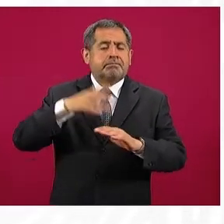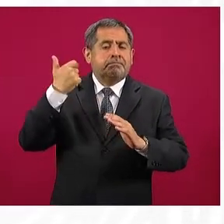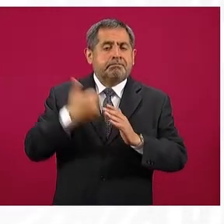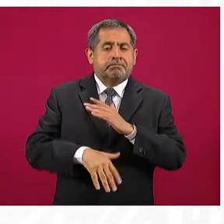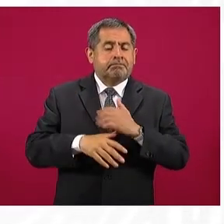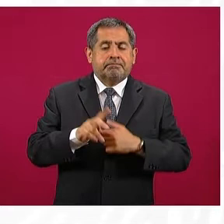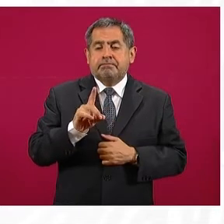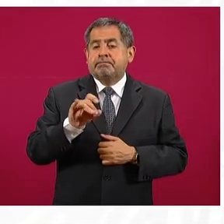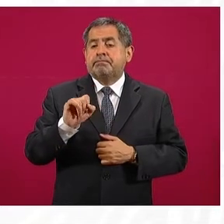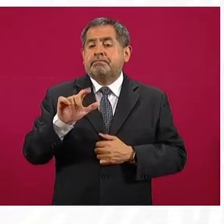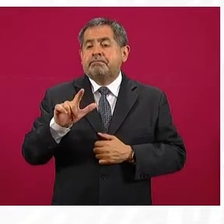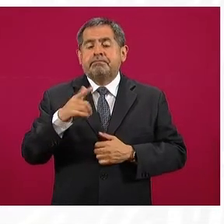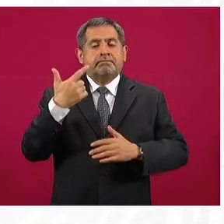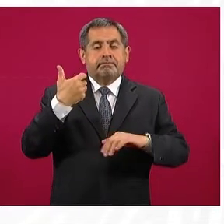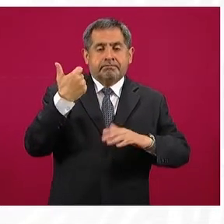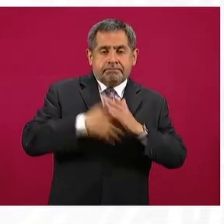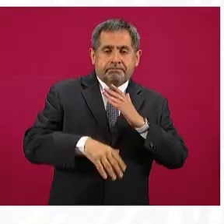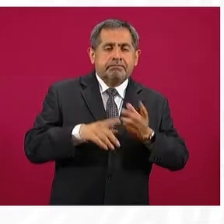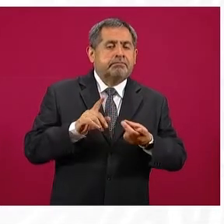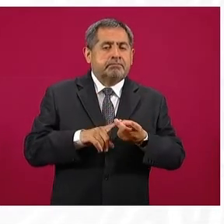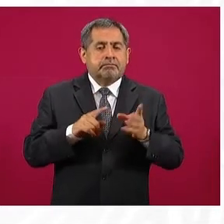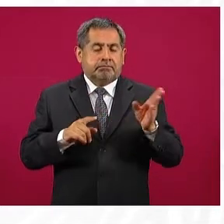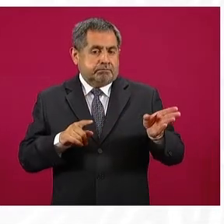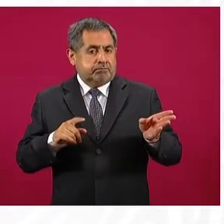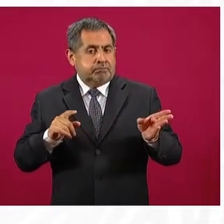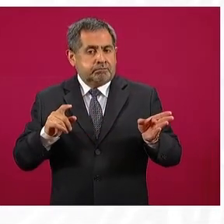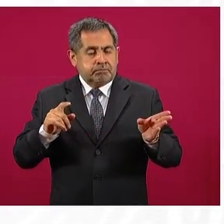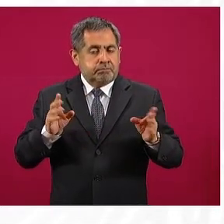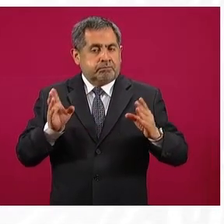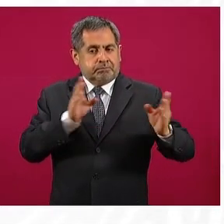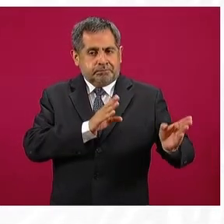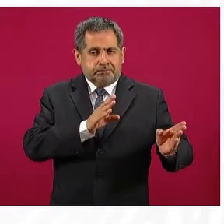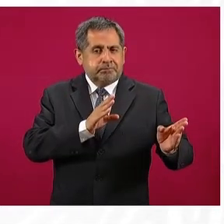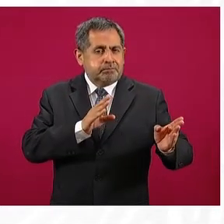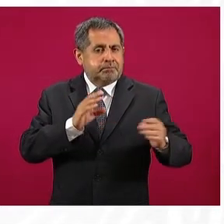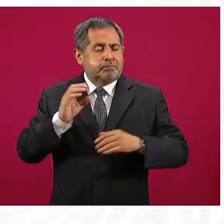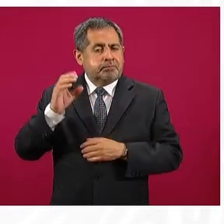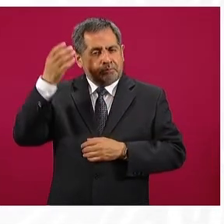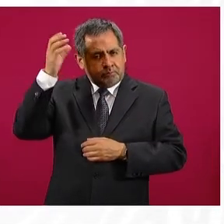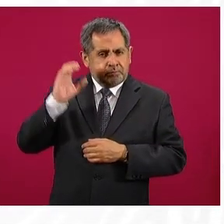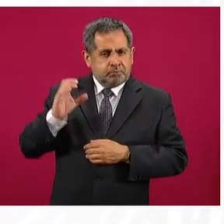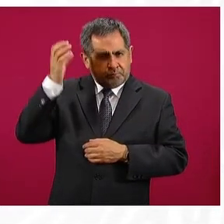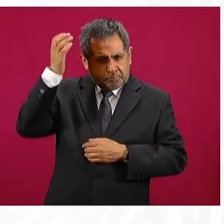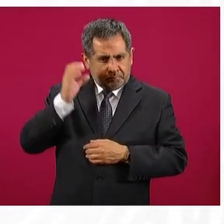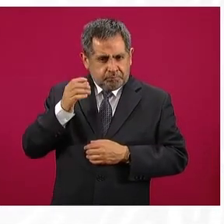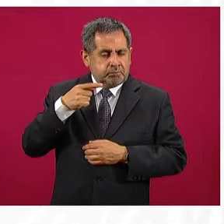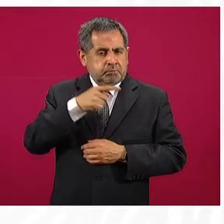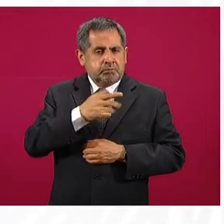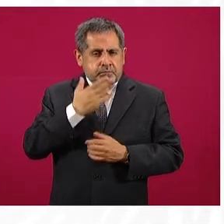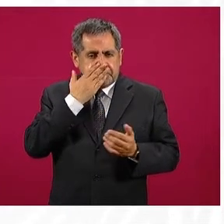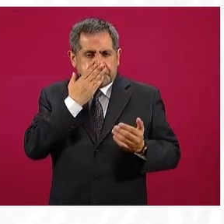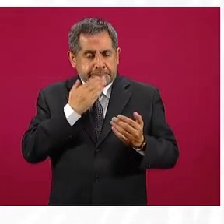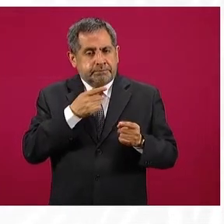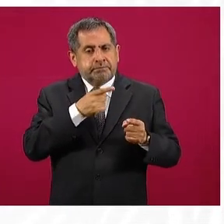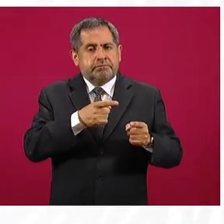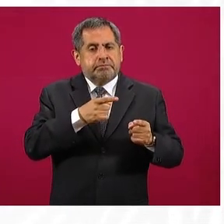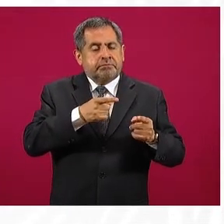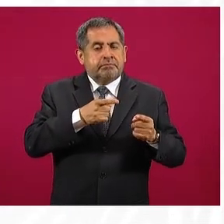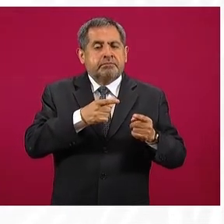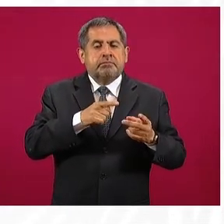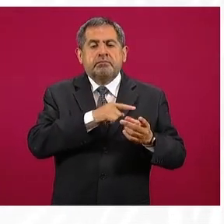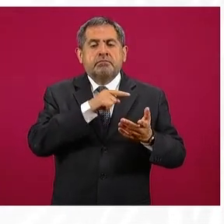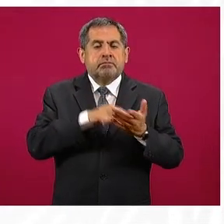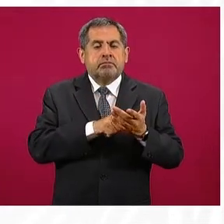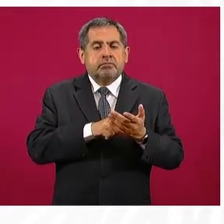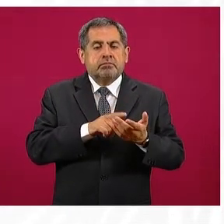para el diésel de franquicia Pemex en Culiacán, Sinaloa. 16 pesos con 36 centavos franquicia móvil en